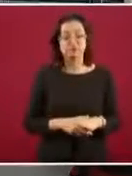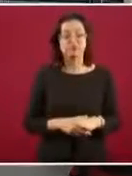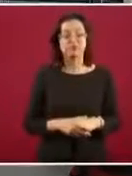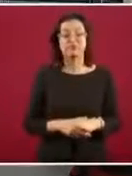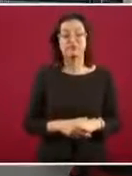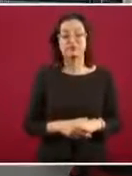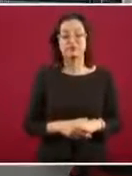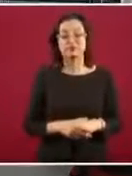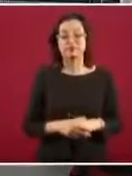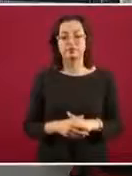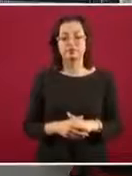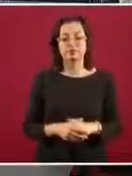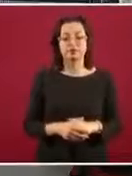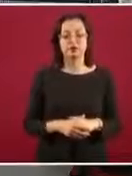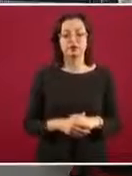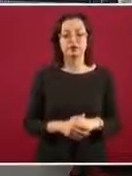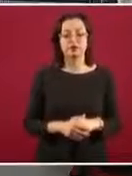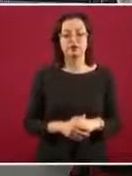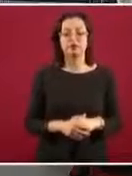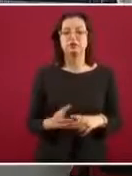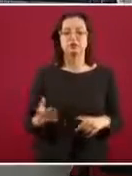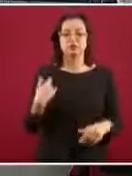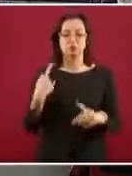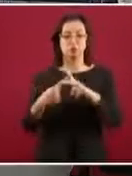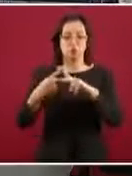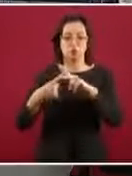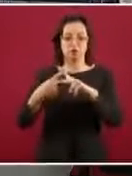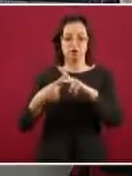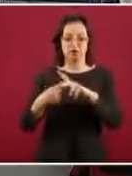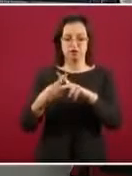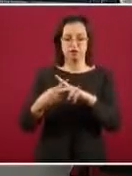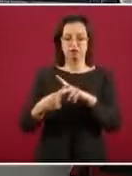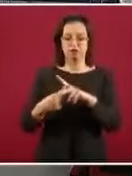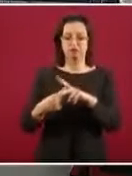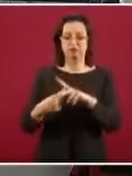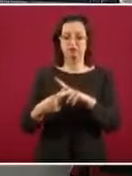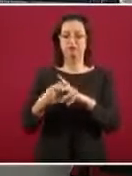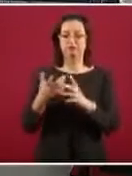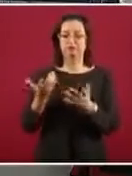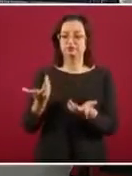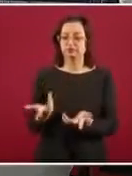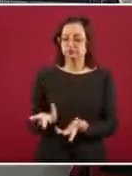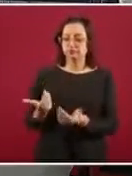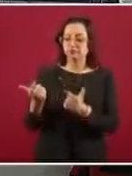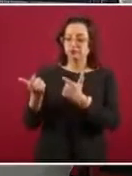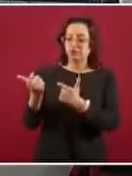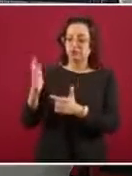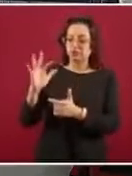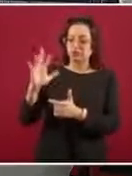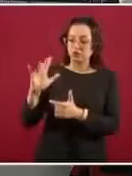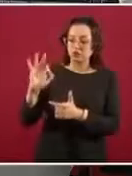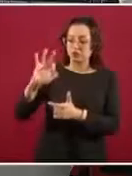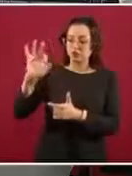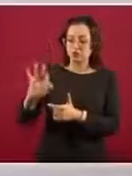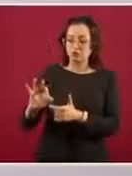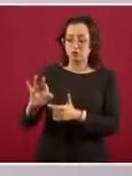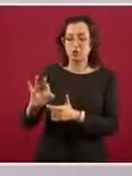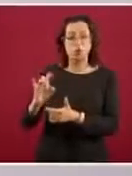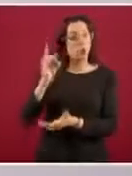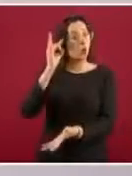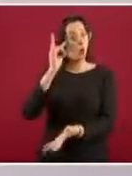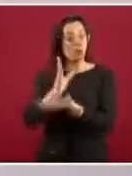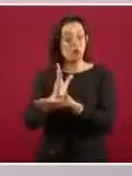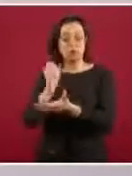ahorro sólo de presupuesto de